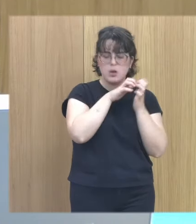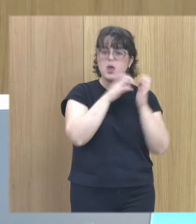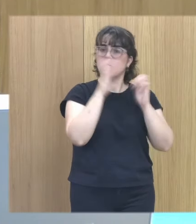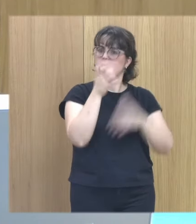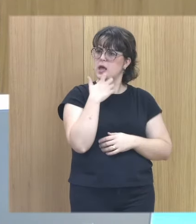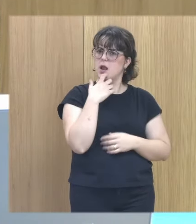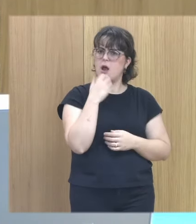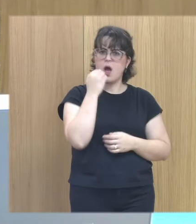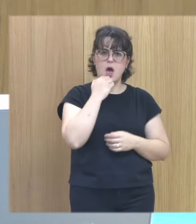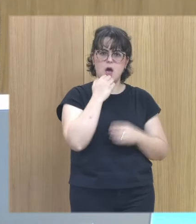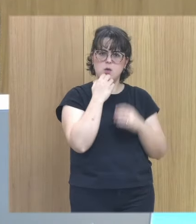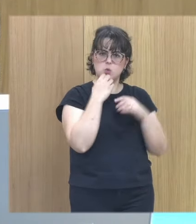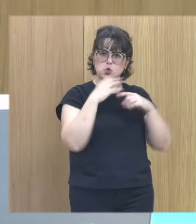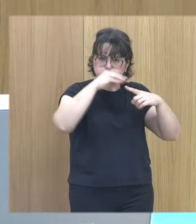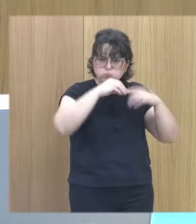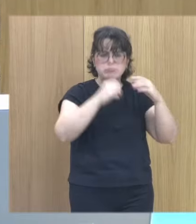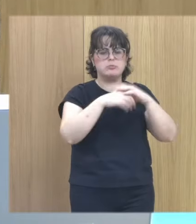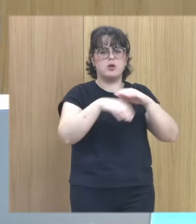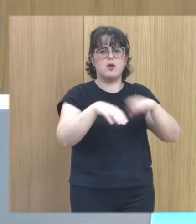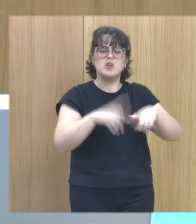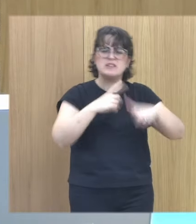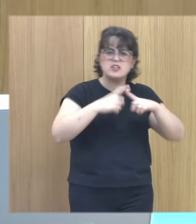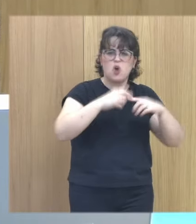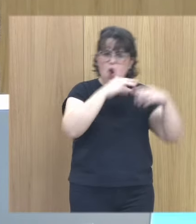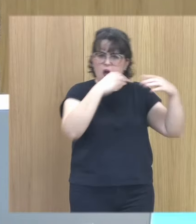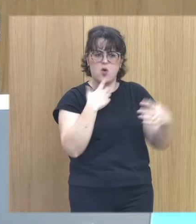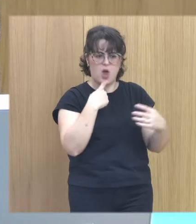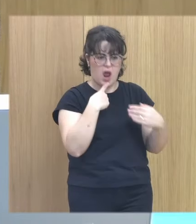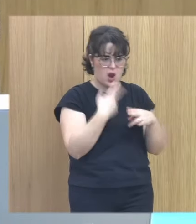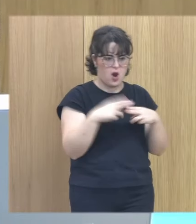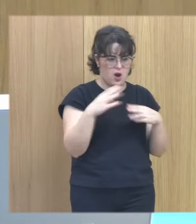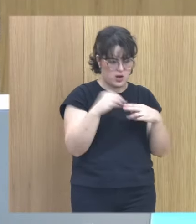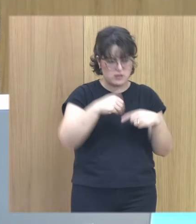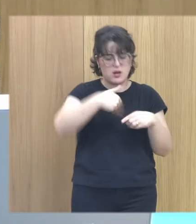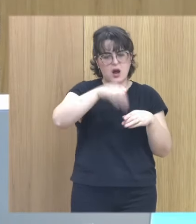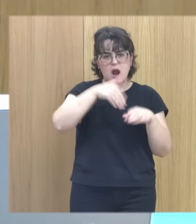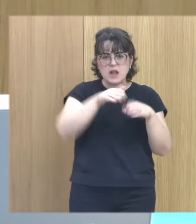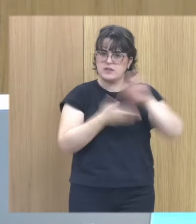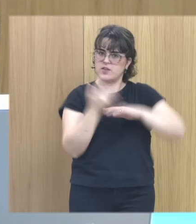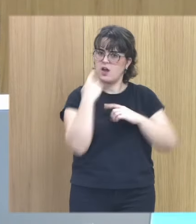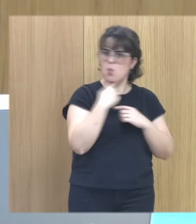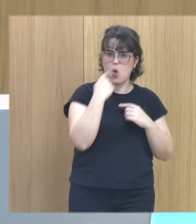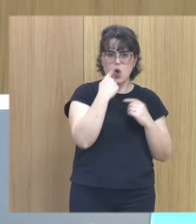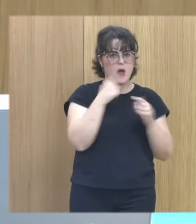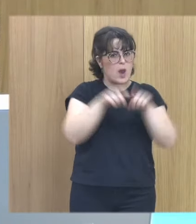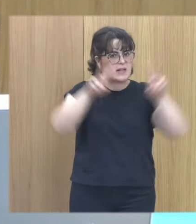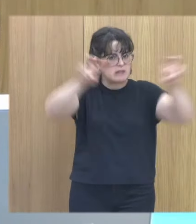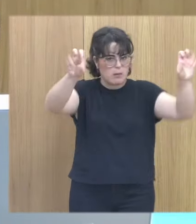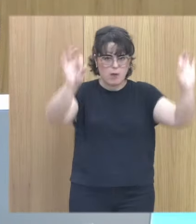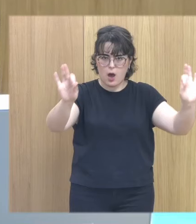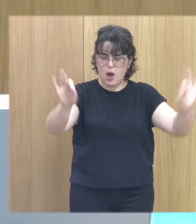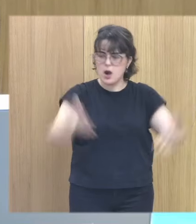de abuso oral que hay la cantidad de sexo oral la cantidad ¿sí? entonces la boca se convierte en un tema de hecho